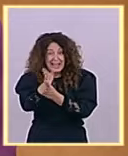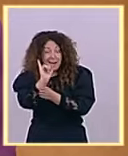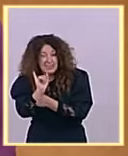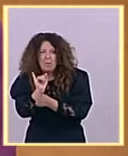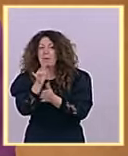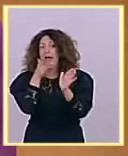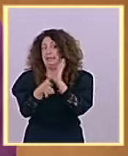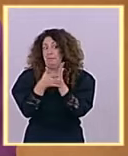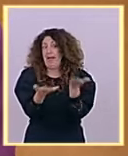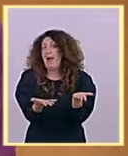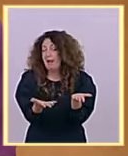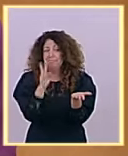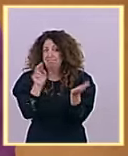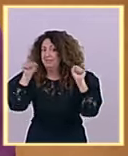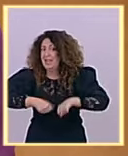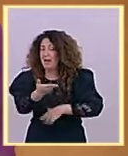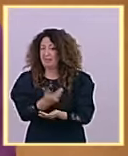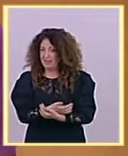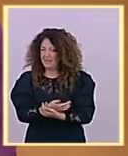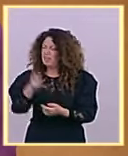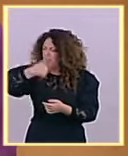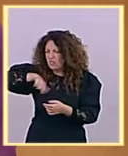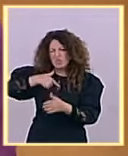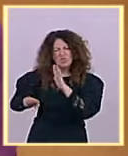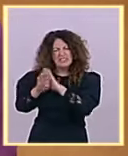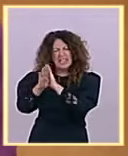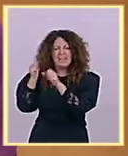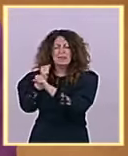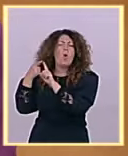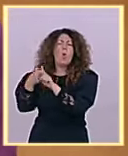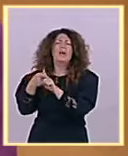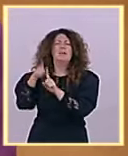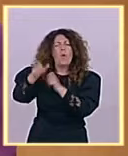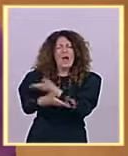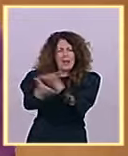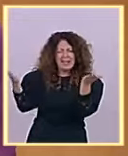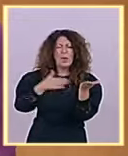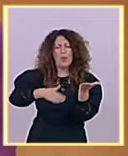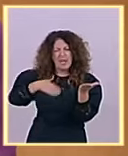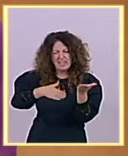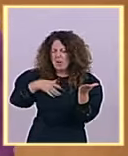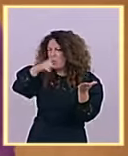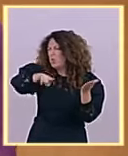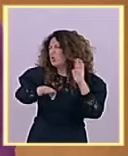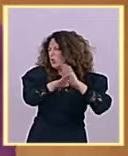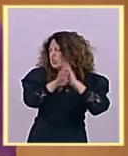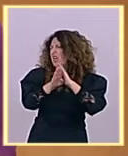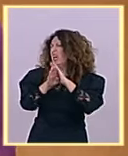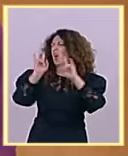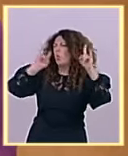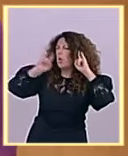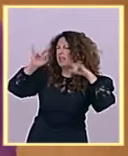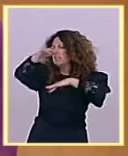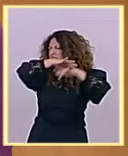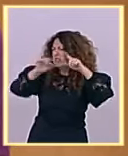por el bienestar de la gente ustedes sigan en la bronca en el ruido en la crispación en la inutilidad de la política